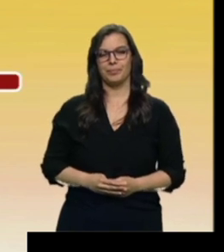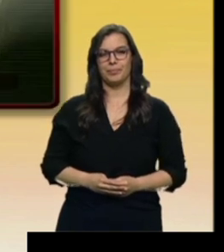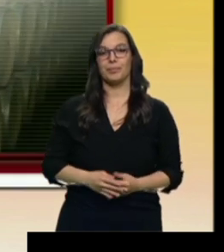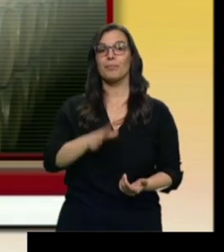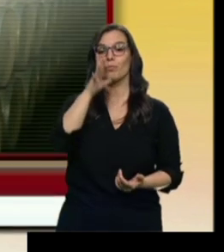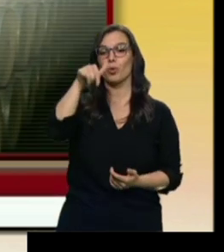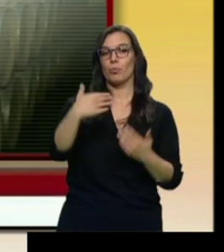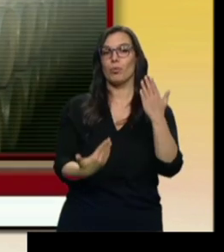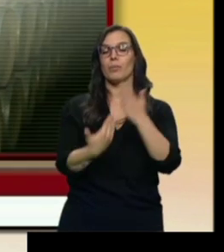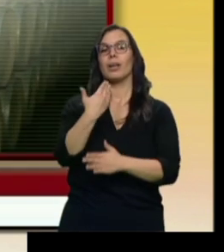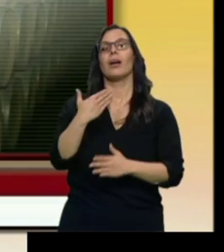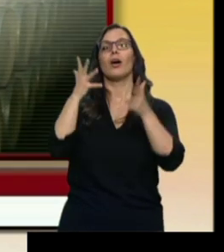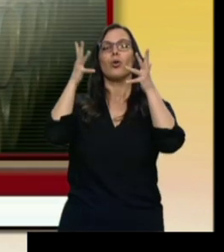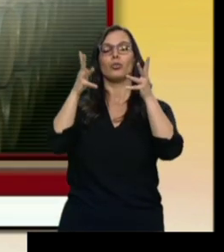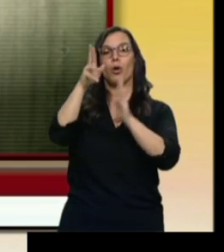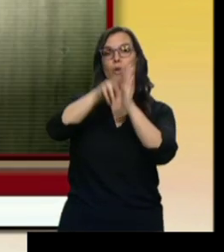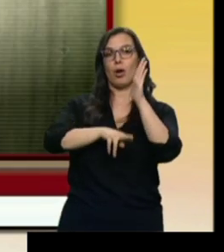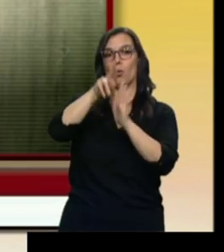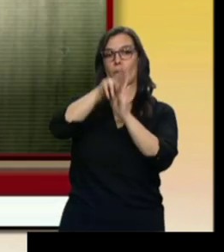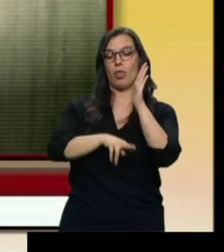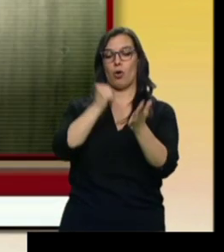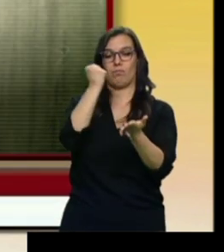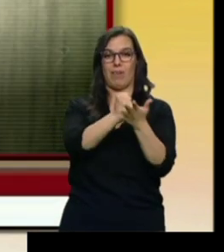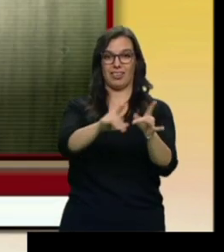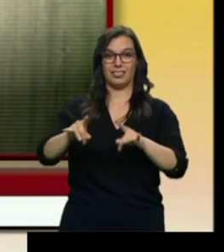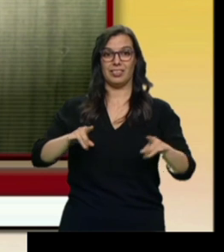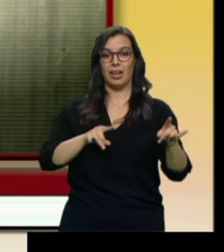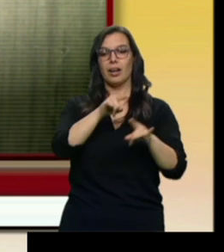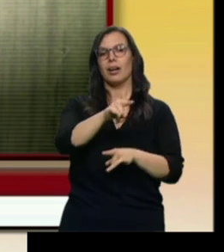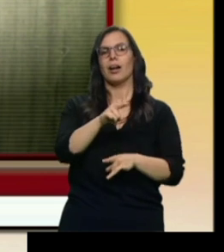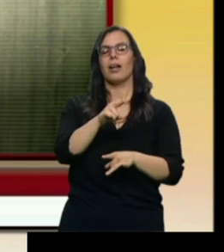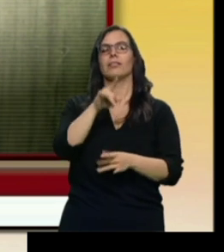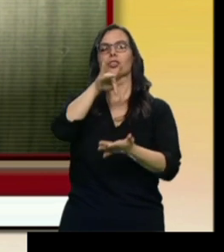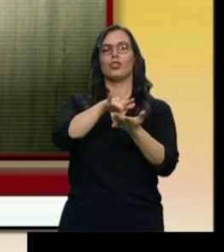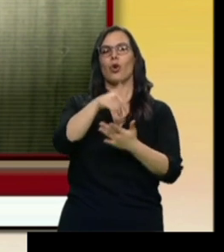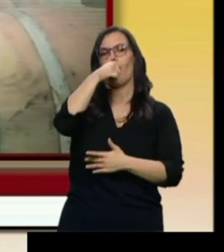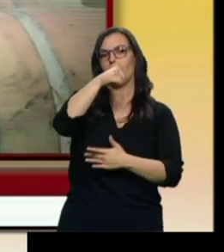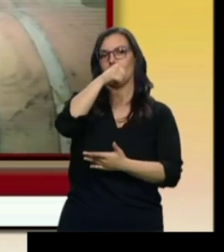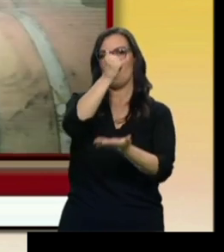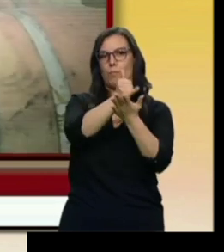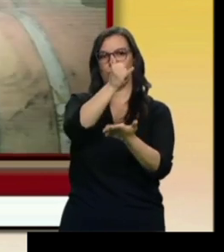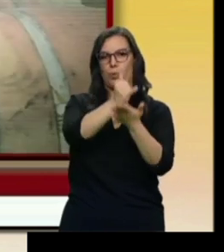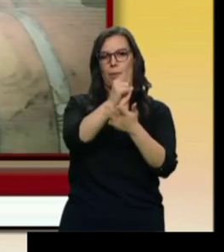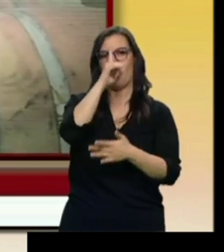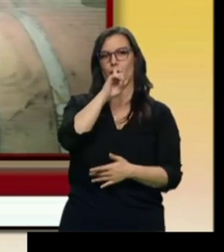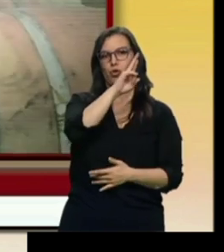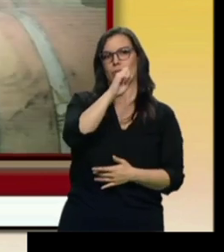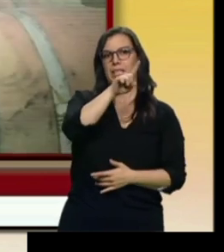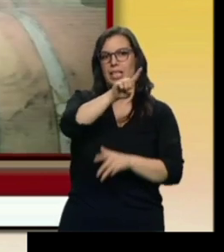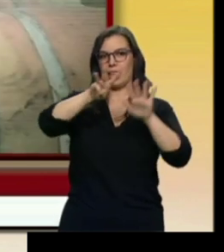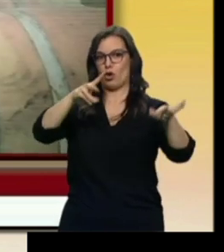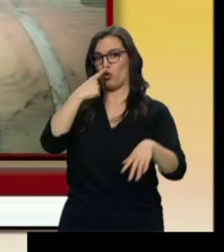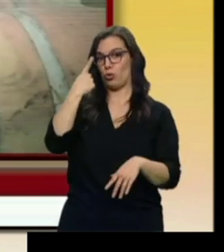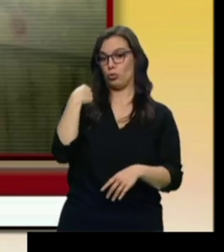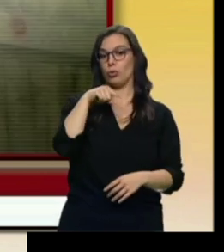Porque esta mañana el Consejo Regulador de la Denominación de Origen va a celebrar la cata de calificación de la añada 2018. Veremos qué nota